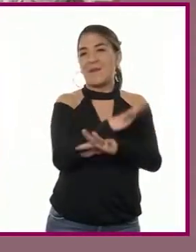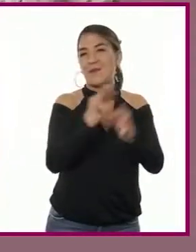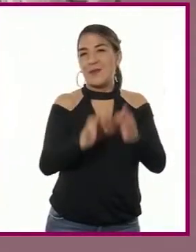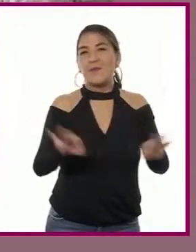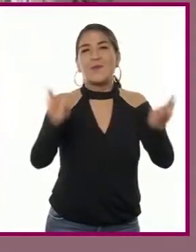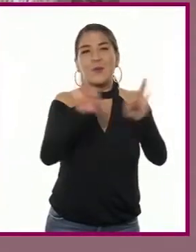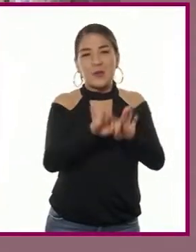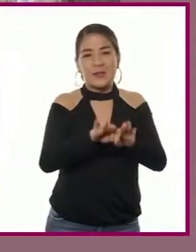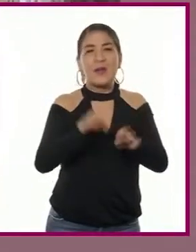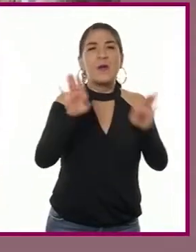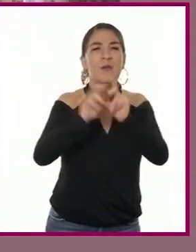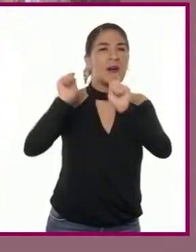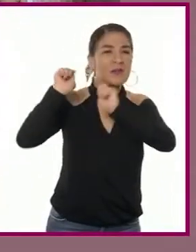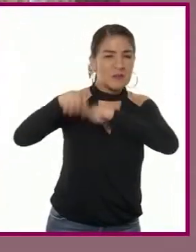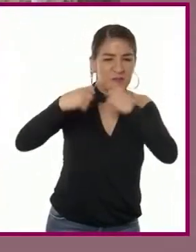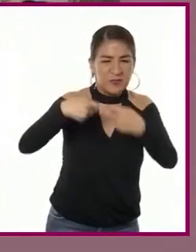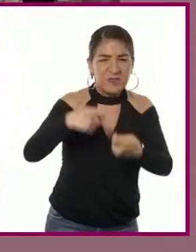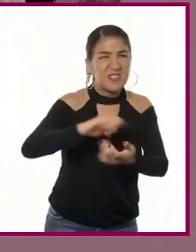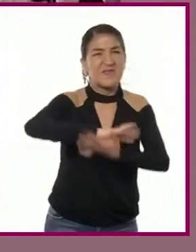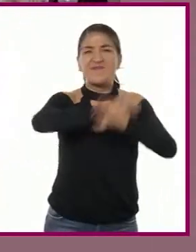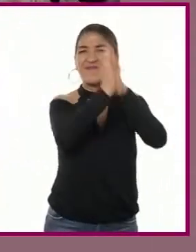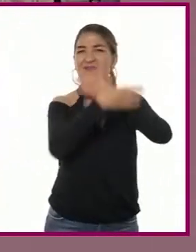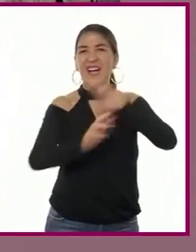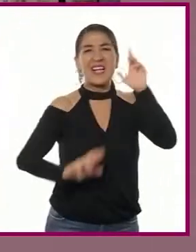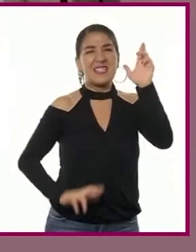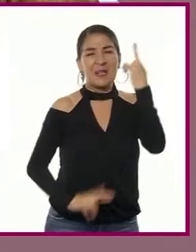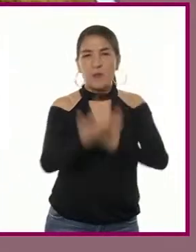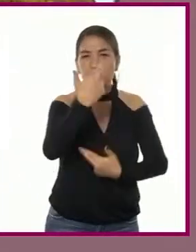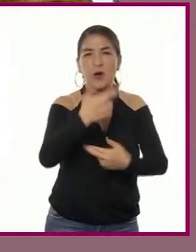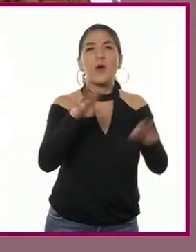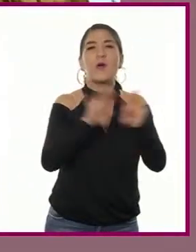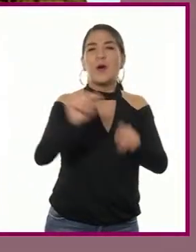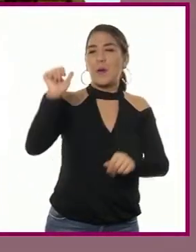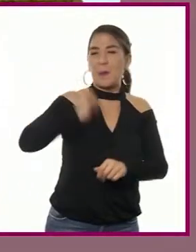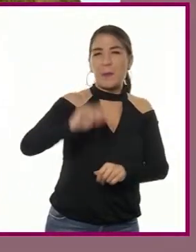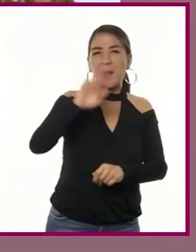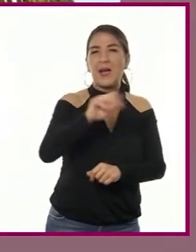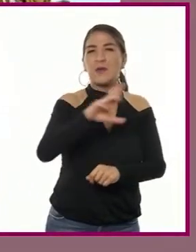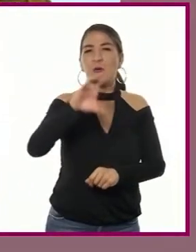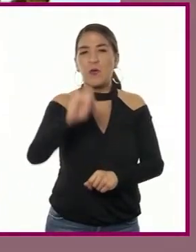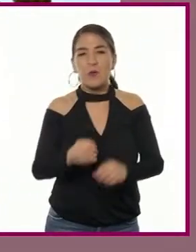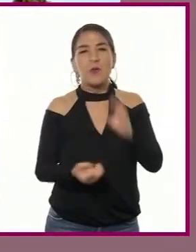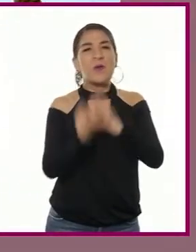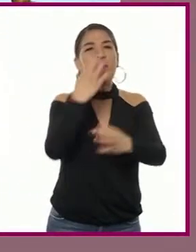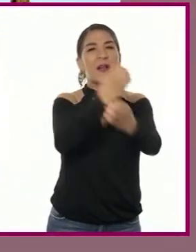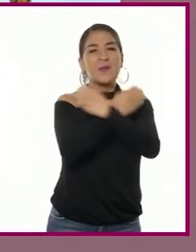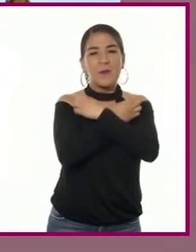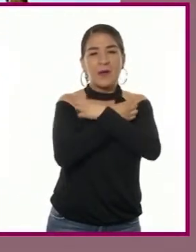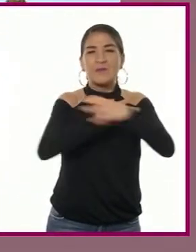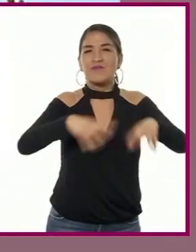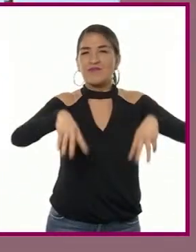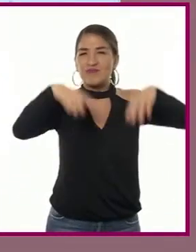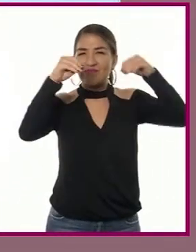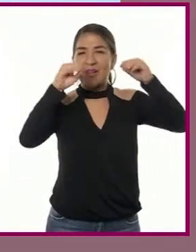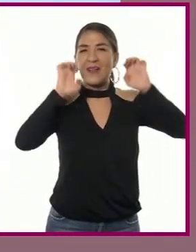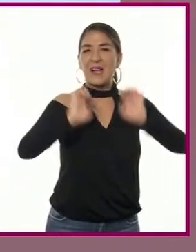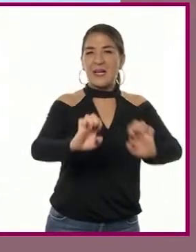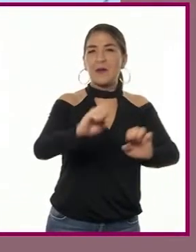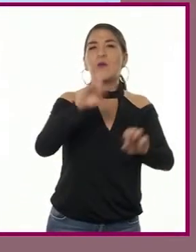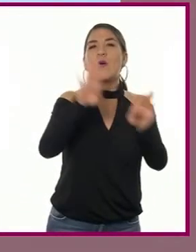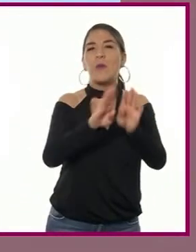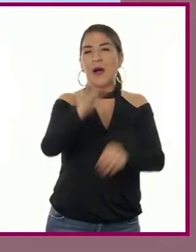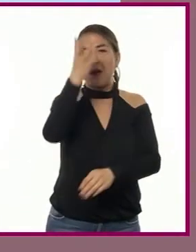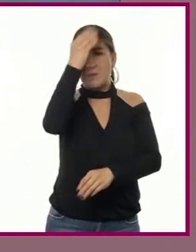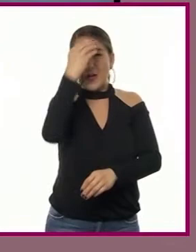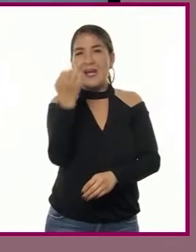De la tradición a la revolución, del barroco al neoclásico, de la educación medieval a la académica, del dogma